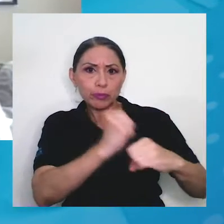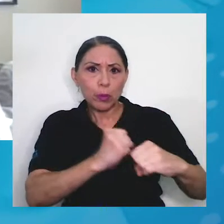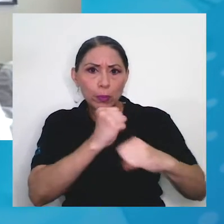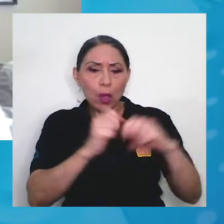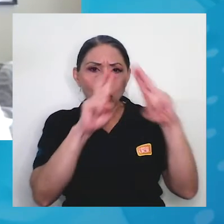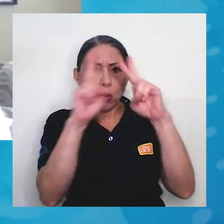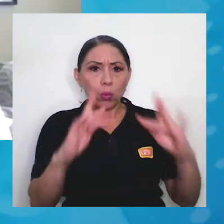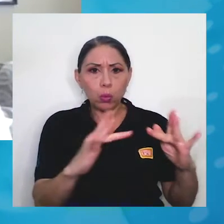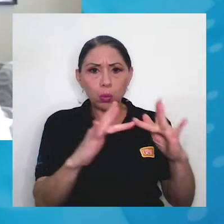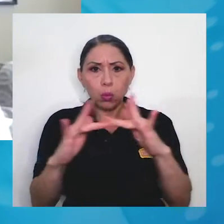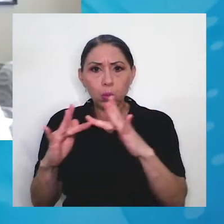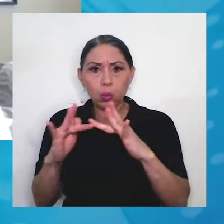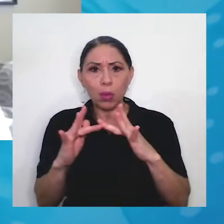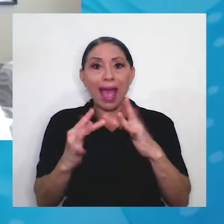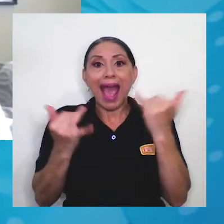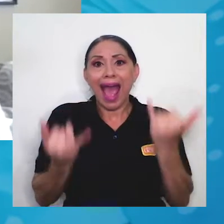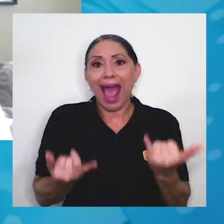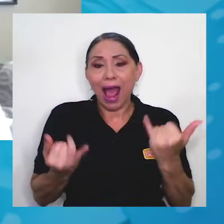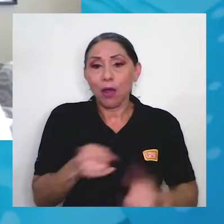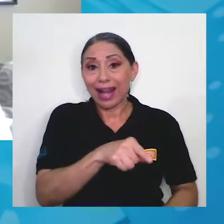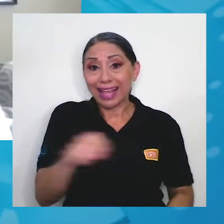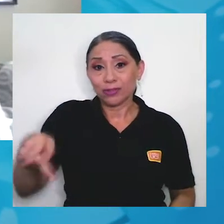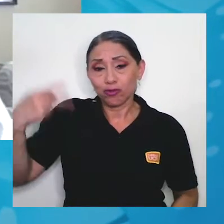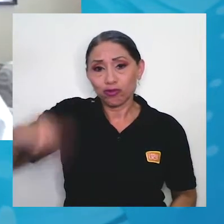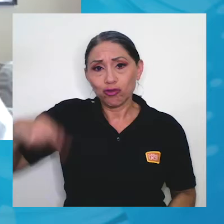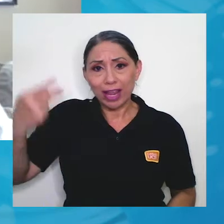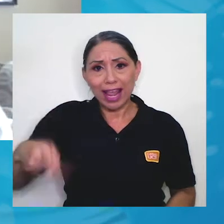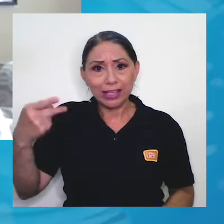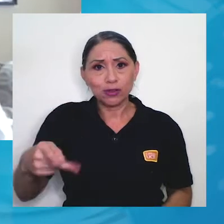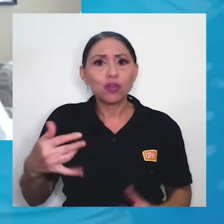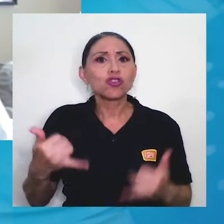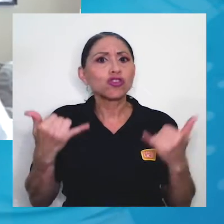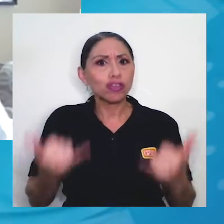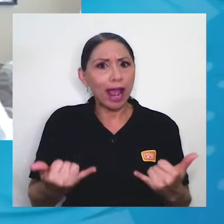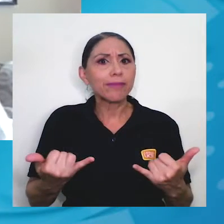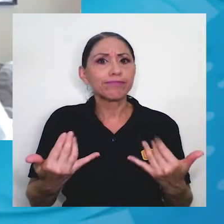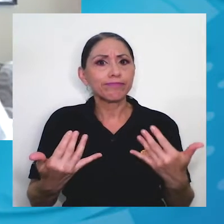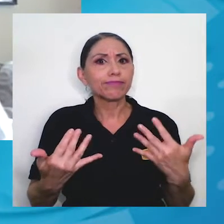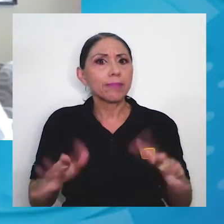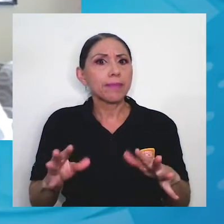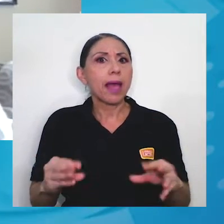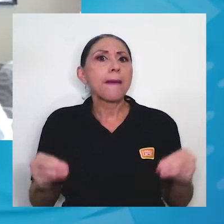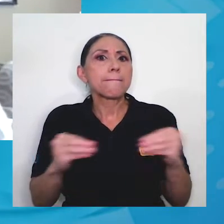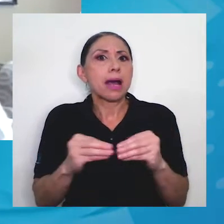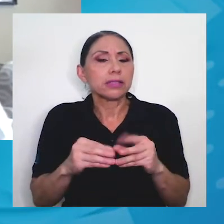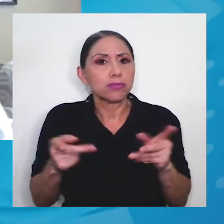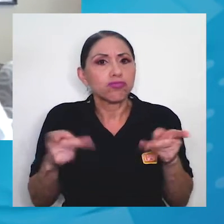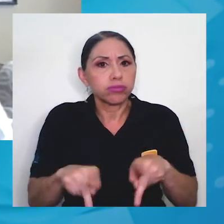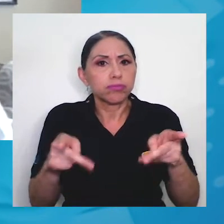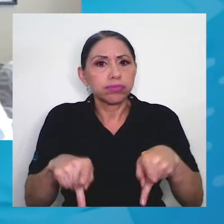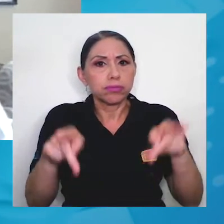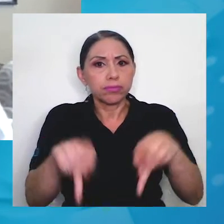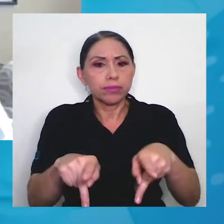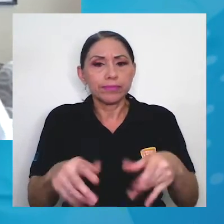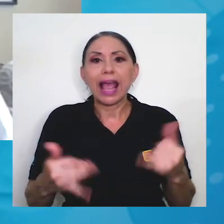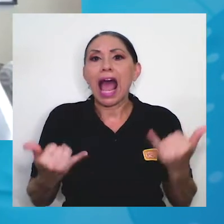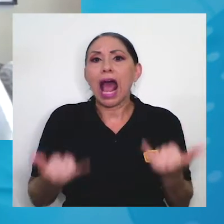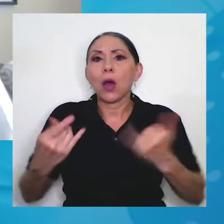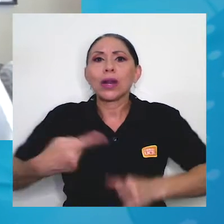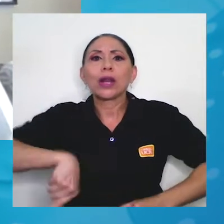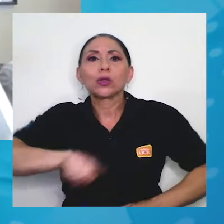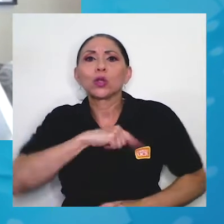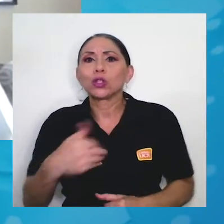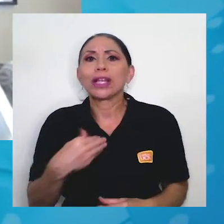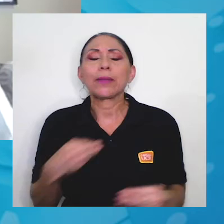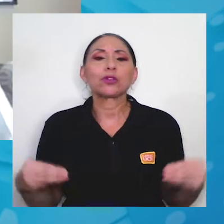riesgos básicamente se han materializado muchos y hemos estado ahora expuestos a mucho